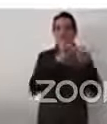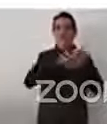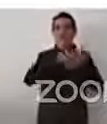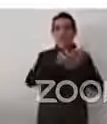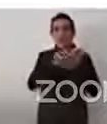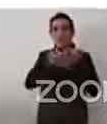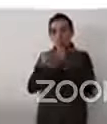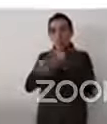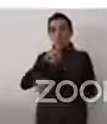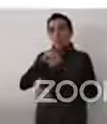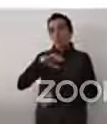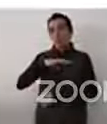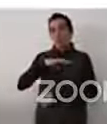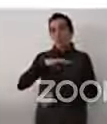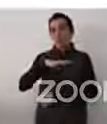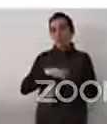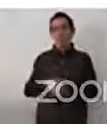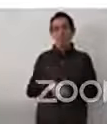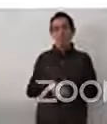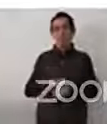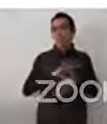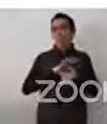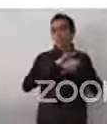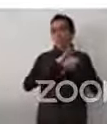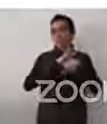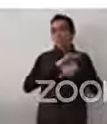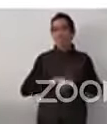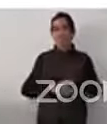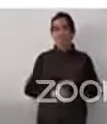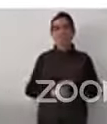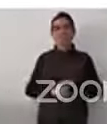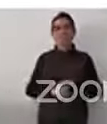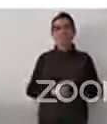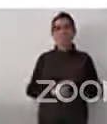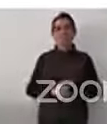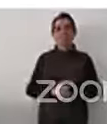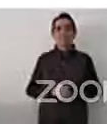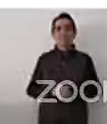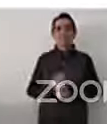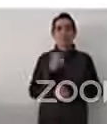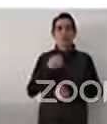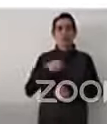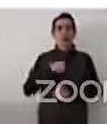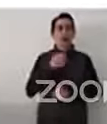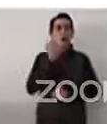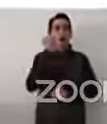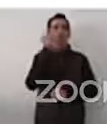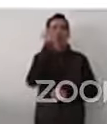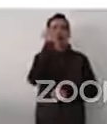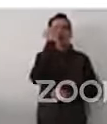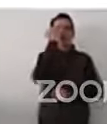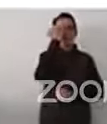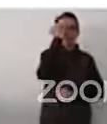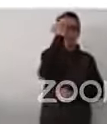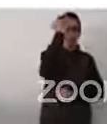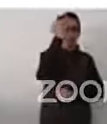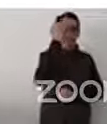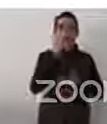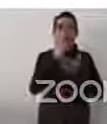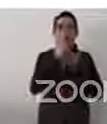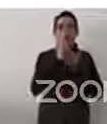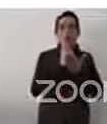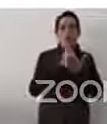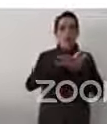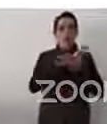discriminación surge el principio de no discriminación, que además está desde